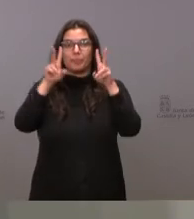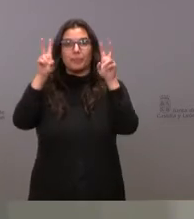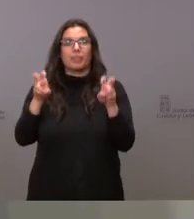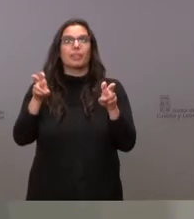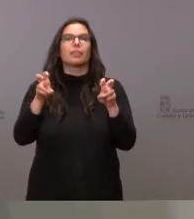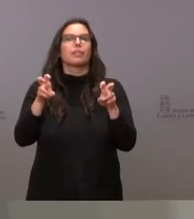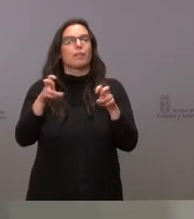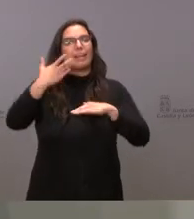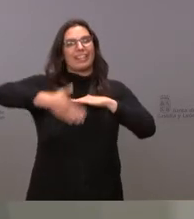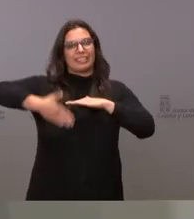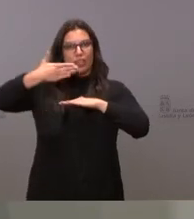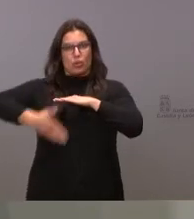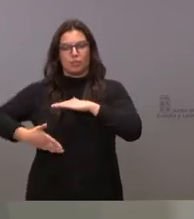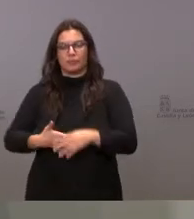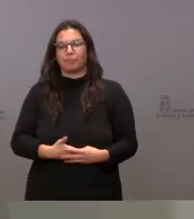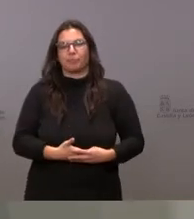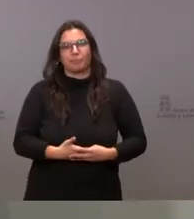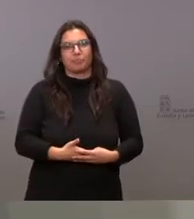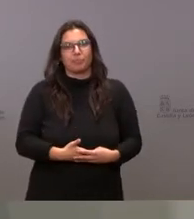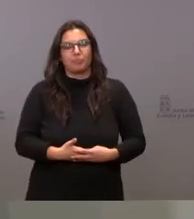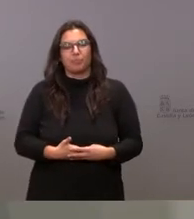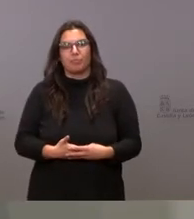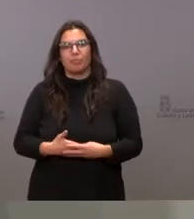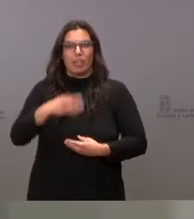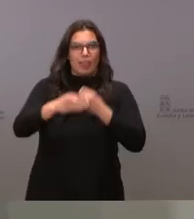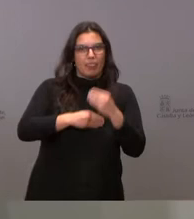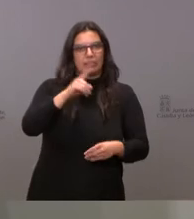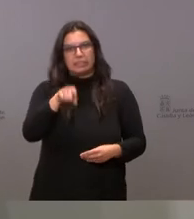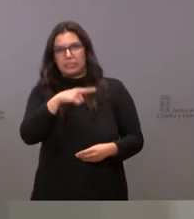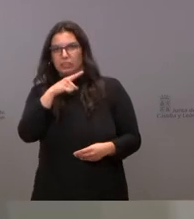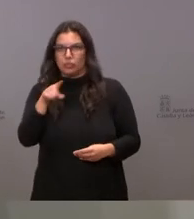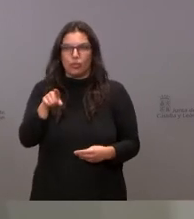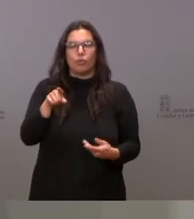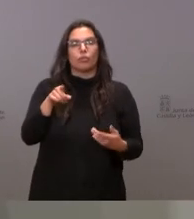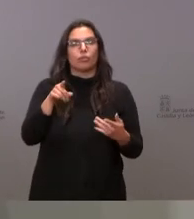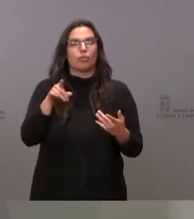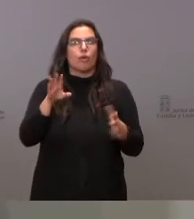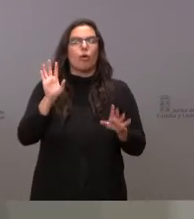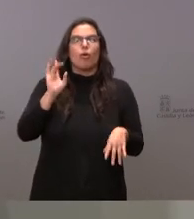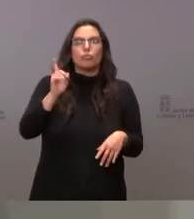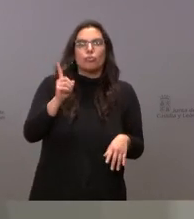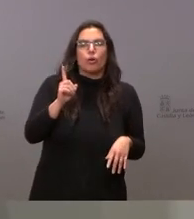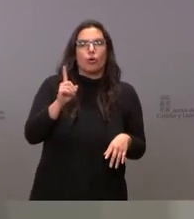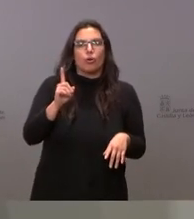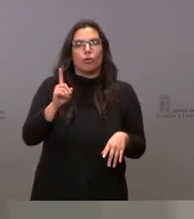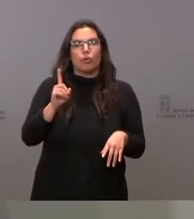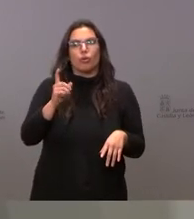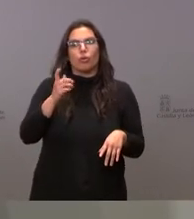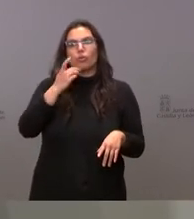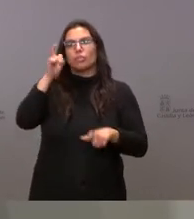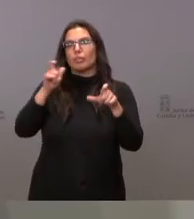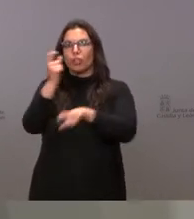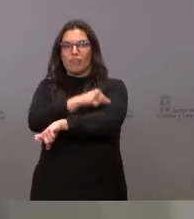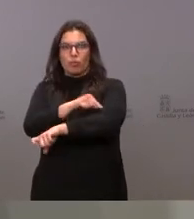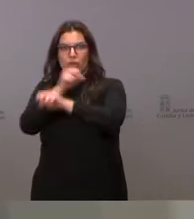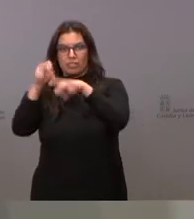restricciones, si se van a hacer y si se van a hacer solo a quienes no estén vacunados. Nuestra